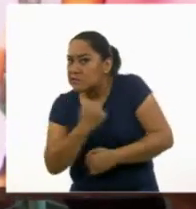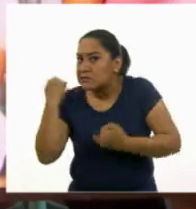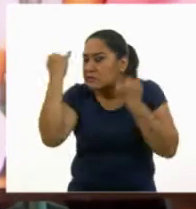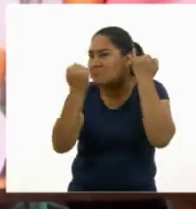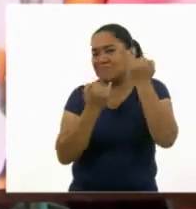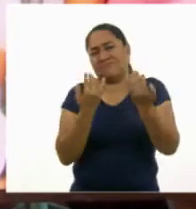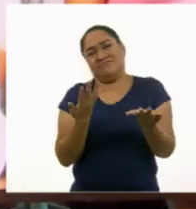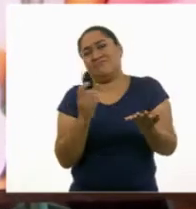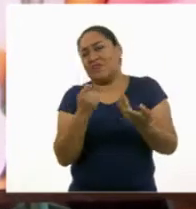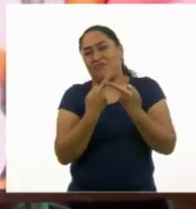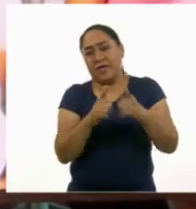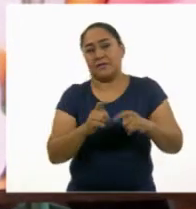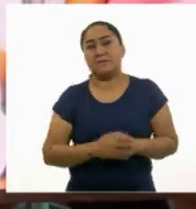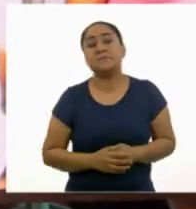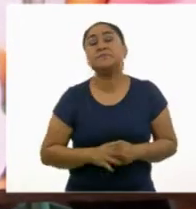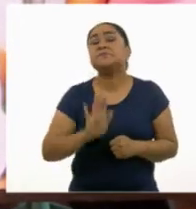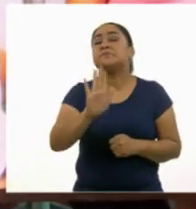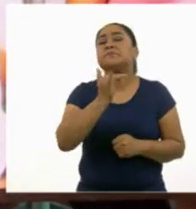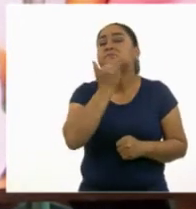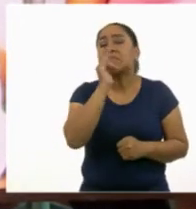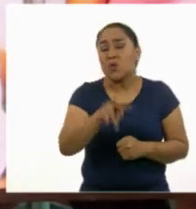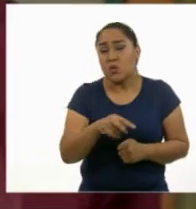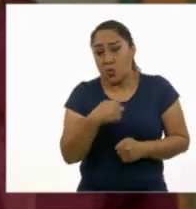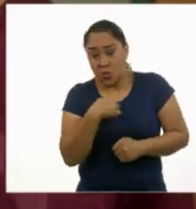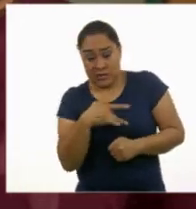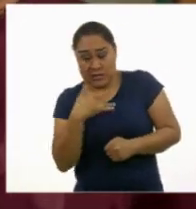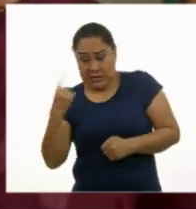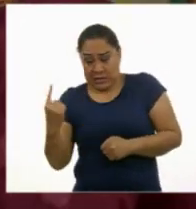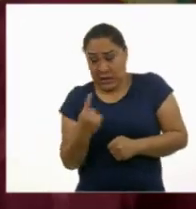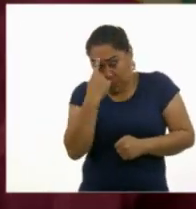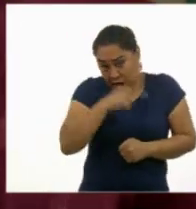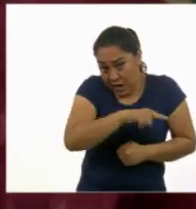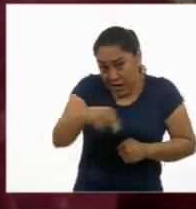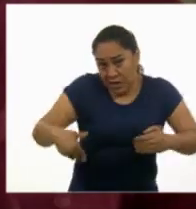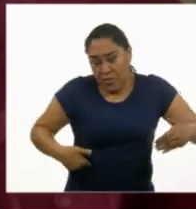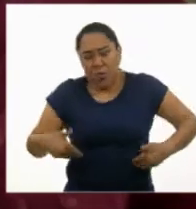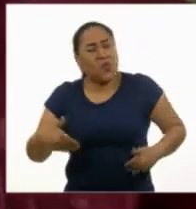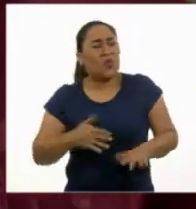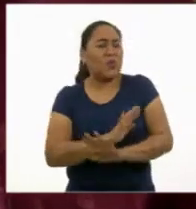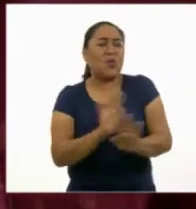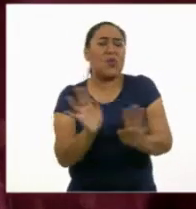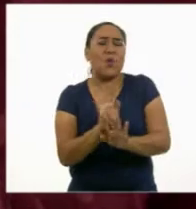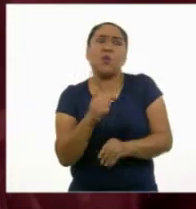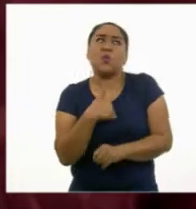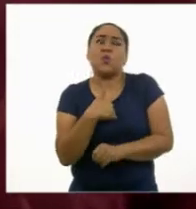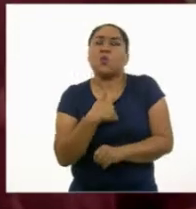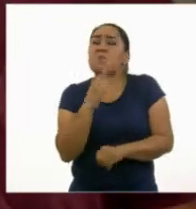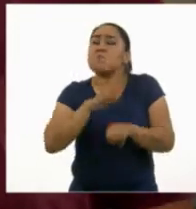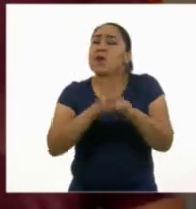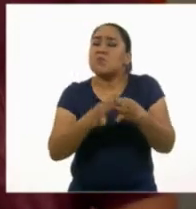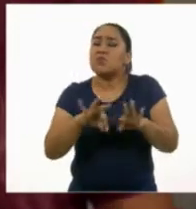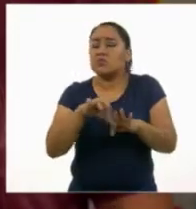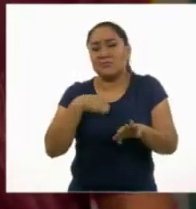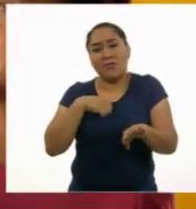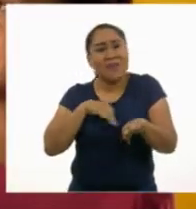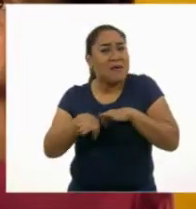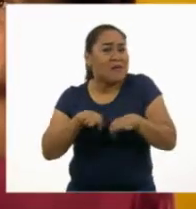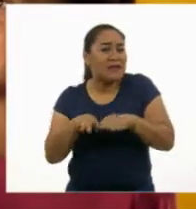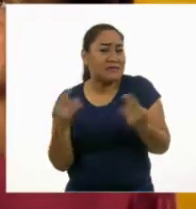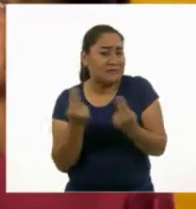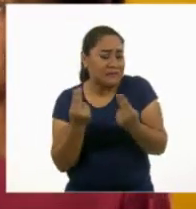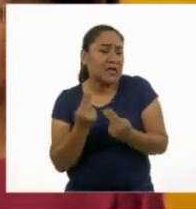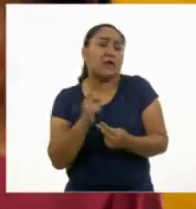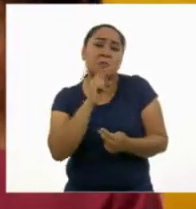de verdad, yo no quiero incomodar a nadie. Yo lo único que quiero es trabajar y cuidar a mi hermanita.